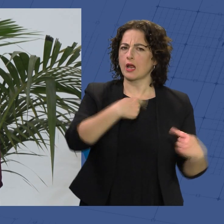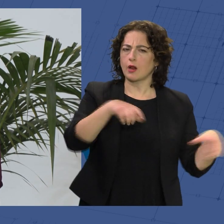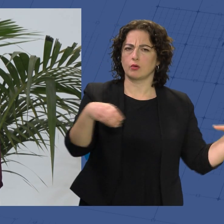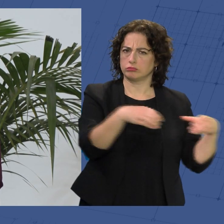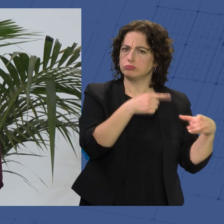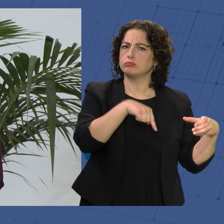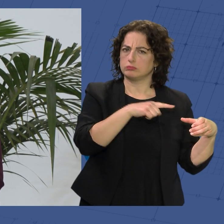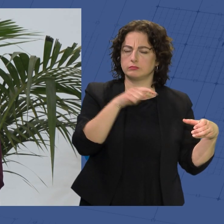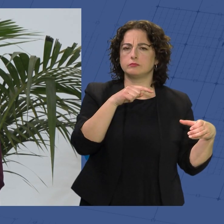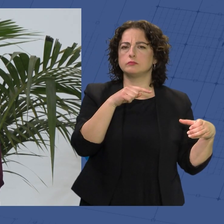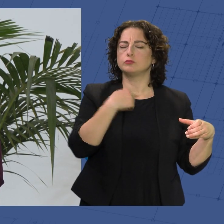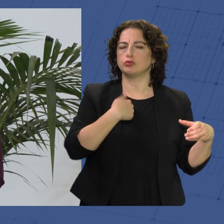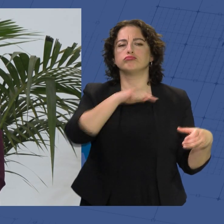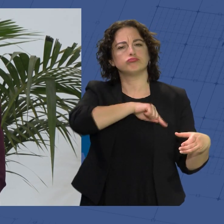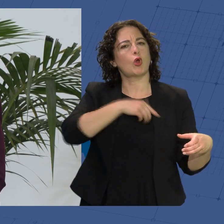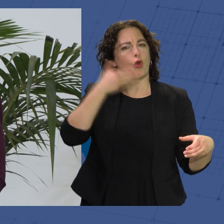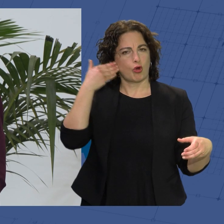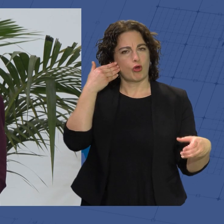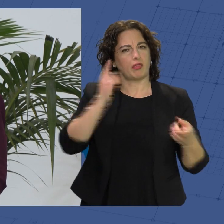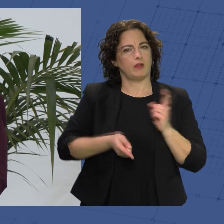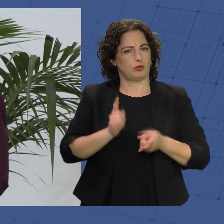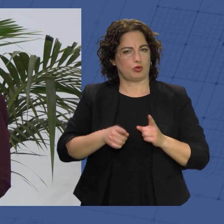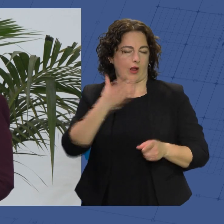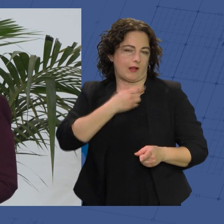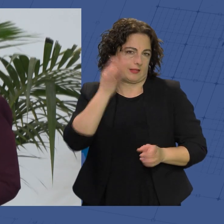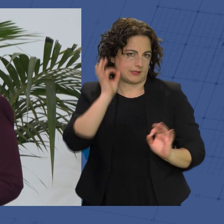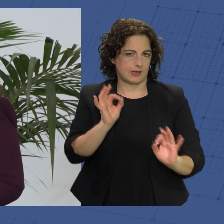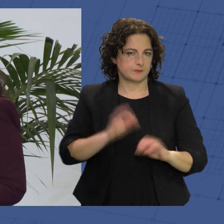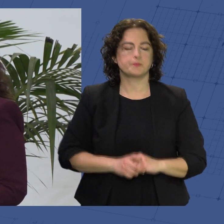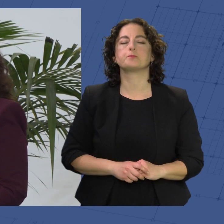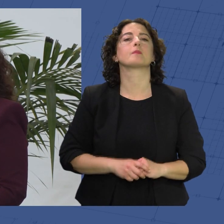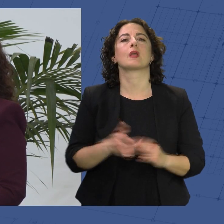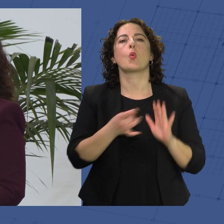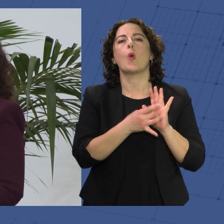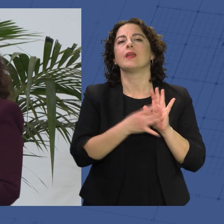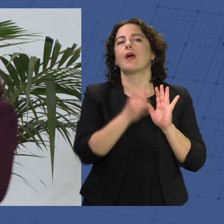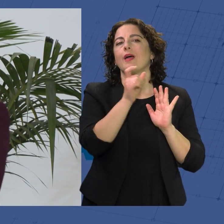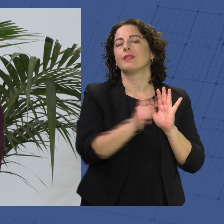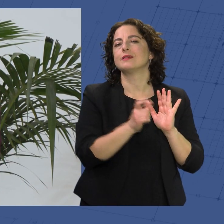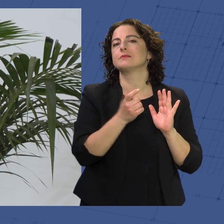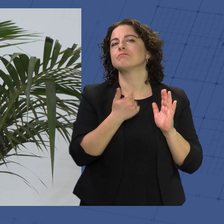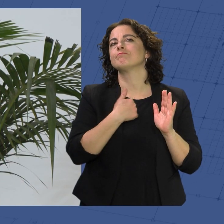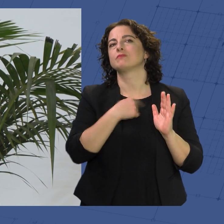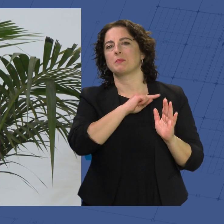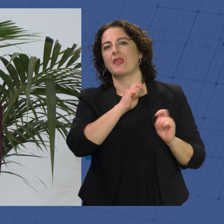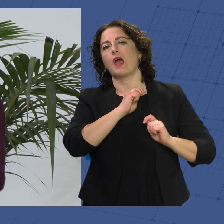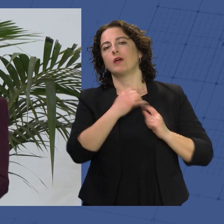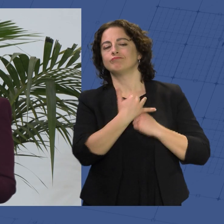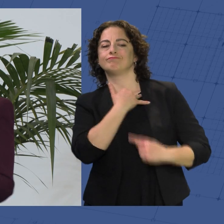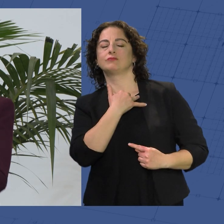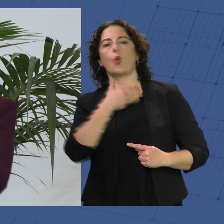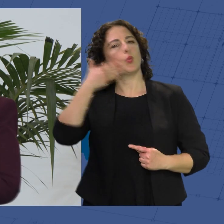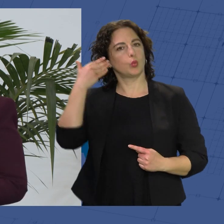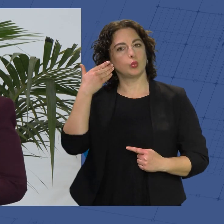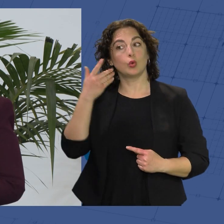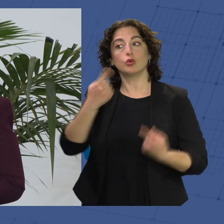del que con honor dirijo como alcaldesa. Estas cualidades no solo me llenan de orgullo a mí, sino a todos